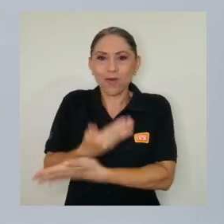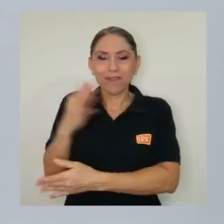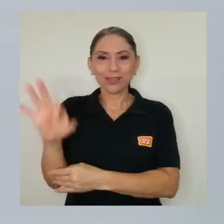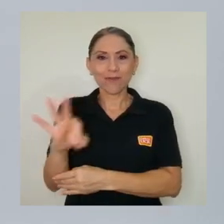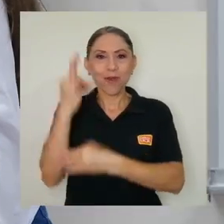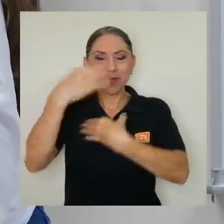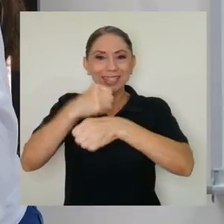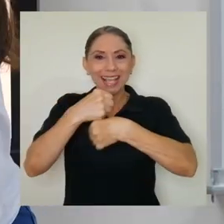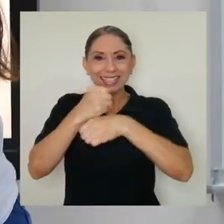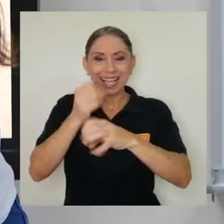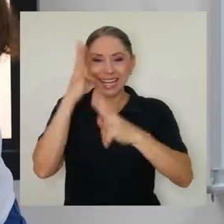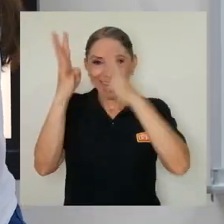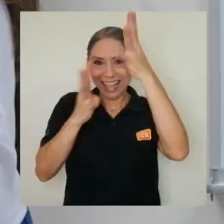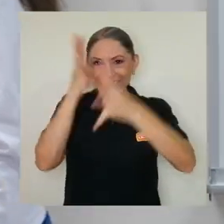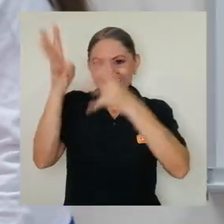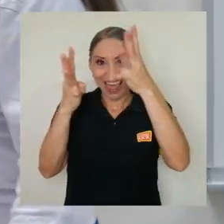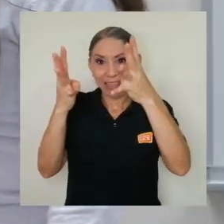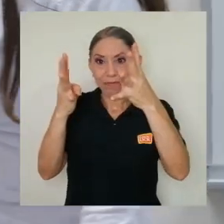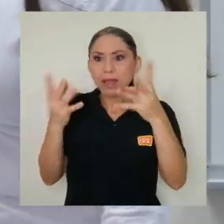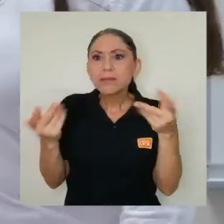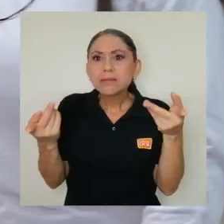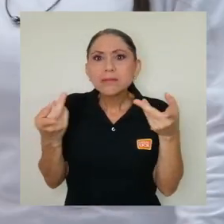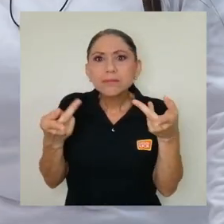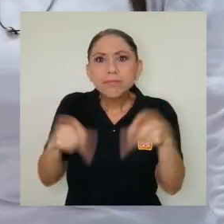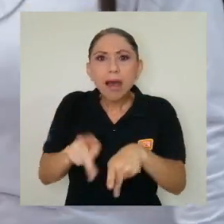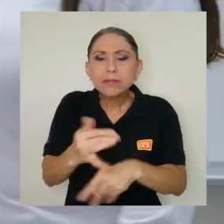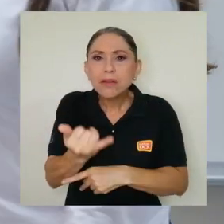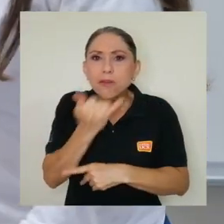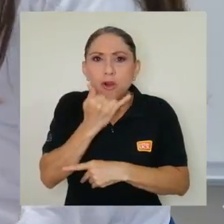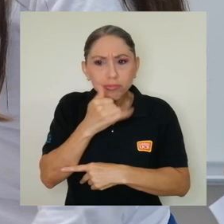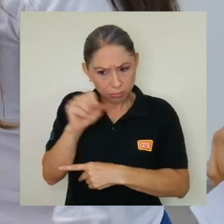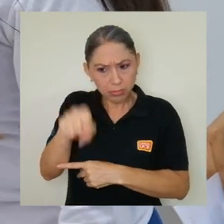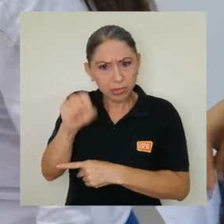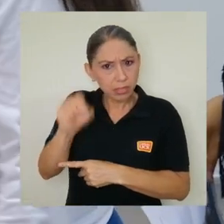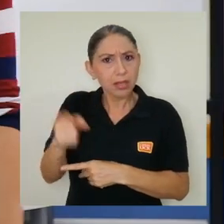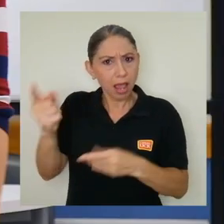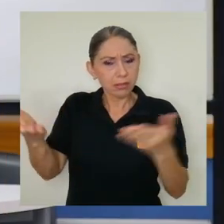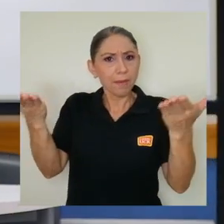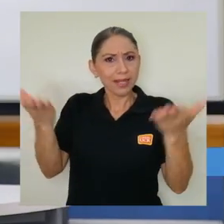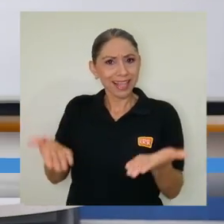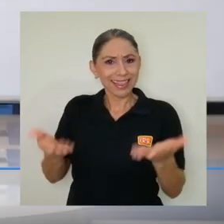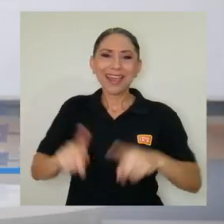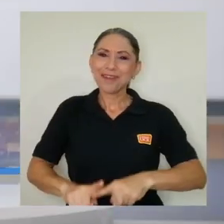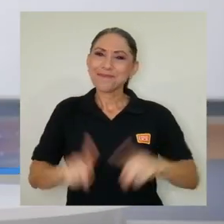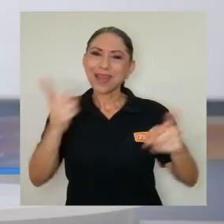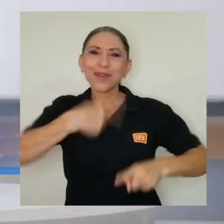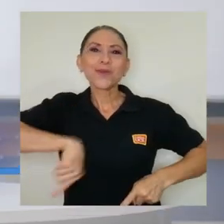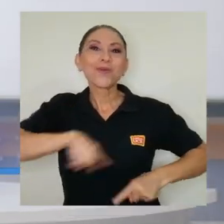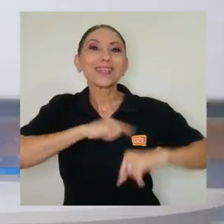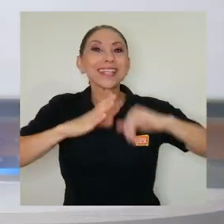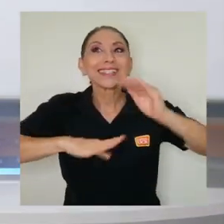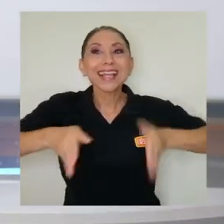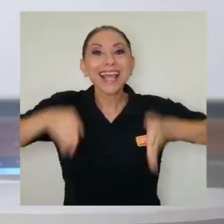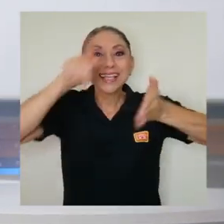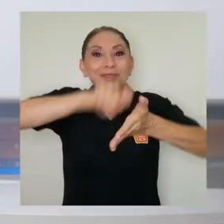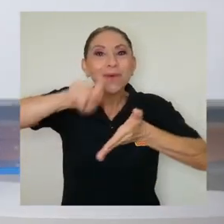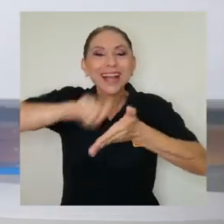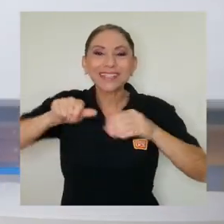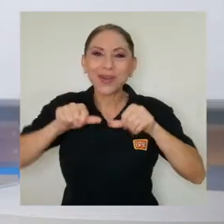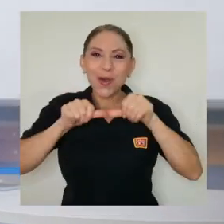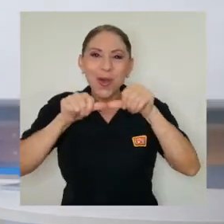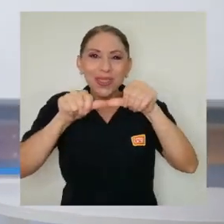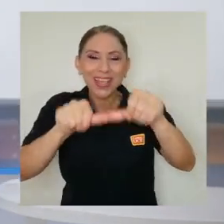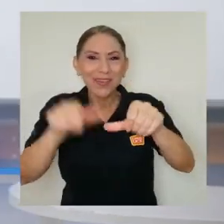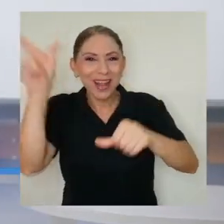creatividad en las cuales el error si está presente pero nuestras escuelas continúan en las